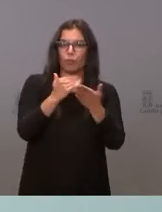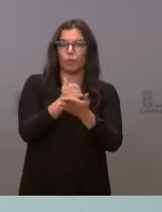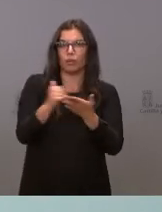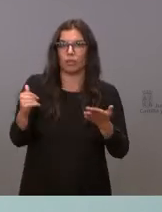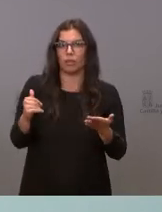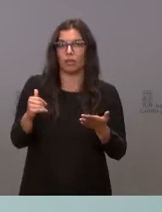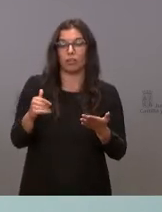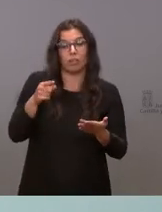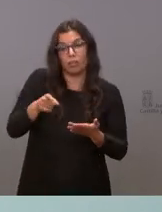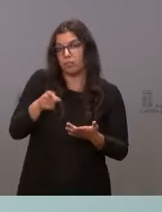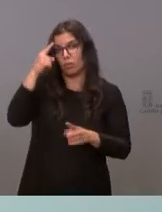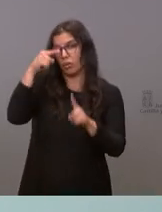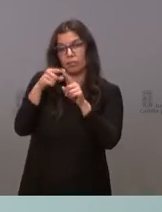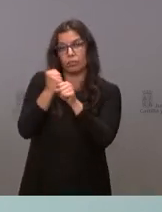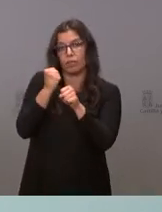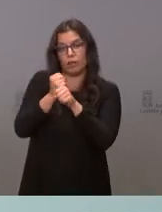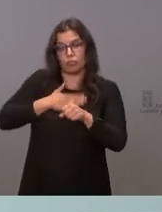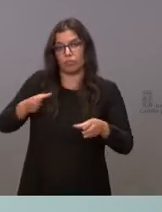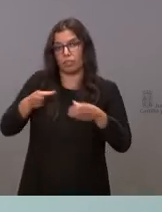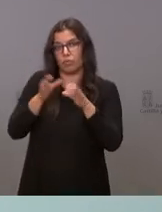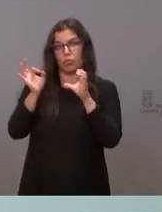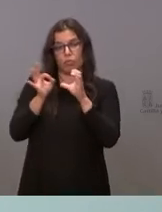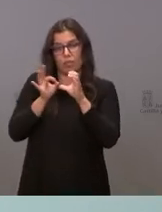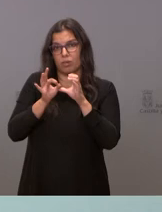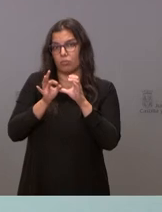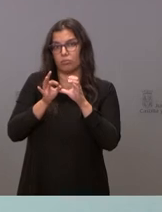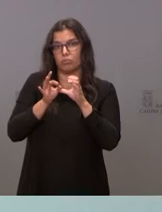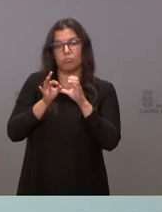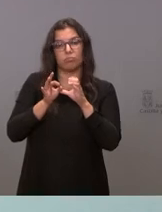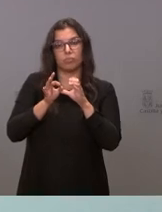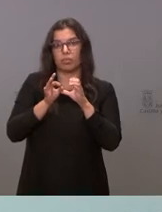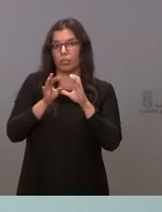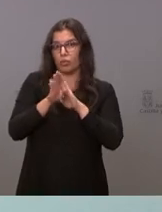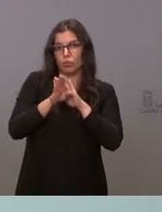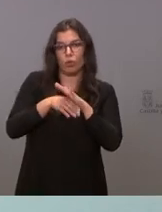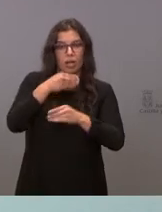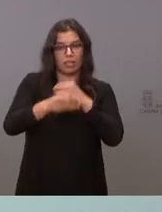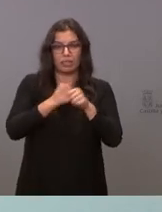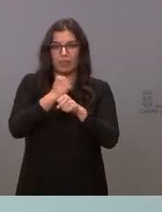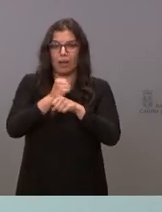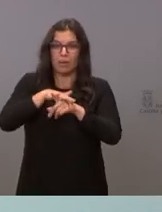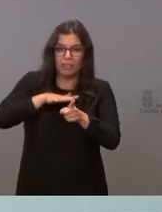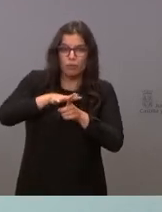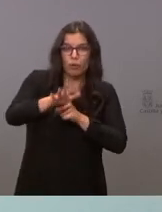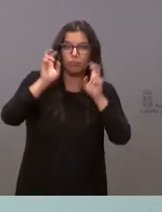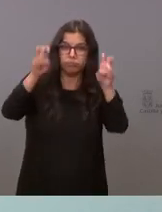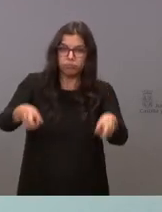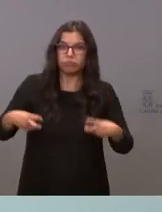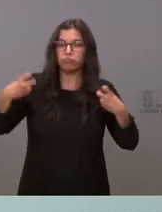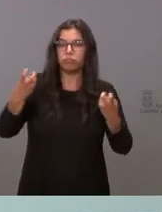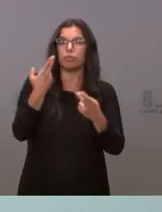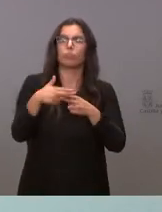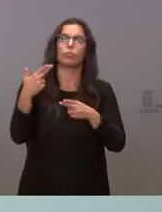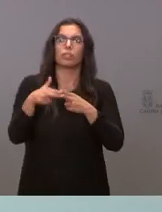para lo que trabajamos desde Ciudadanos. Y vamos a seguir trabajando para ser decisivos en la transformación política,